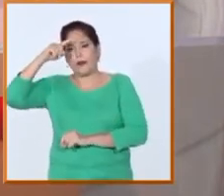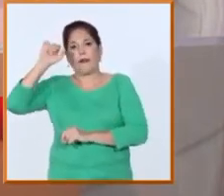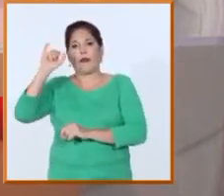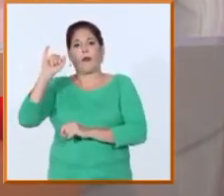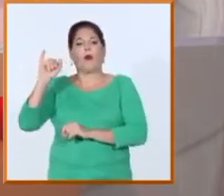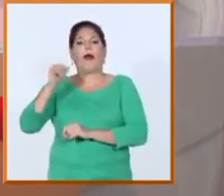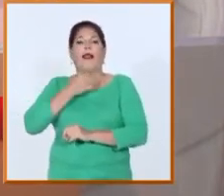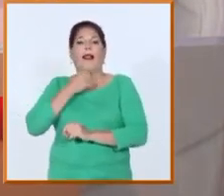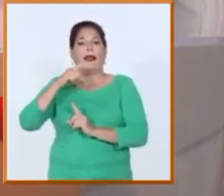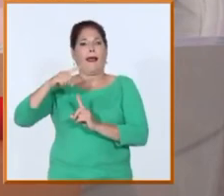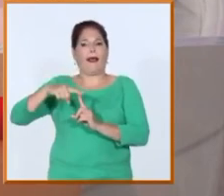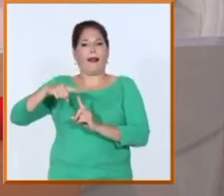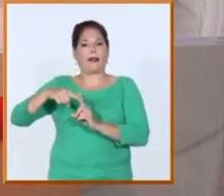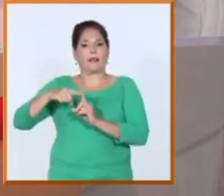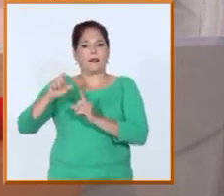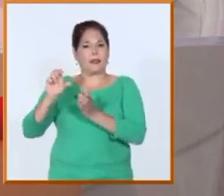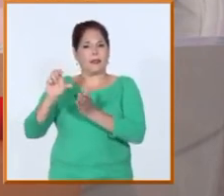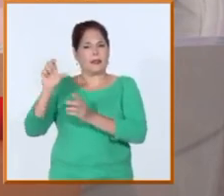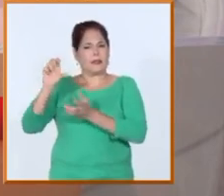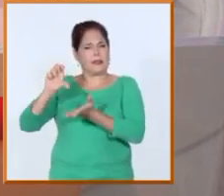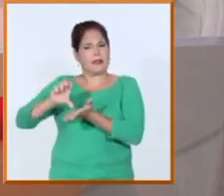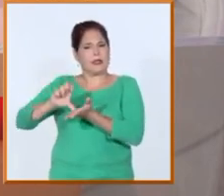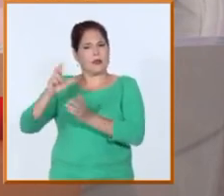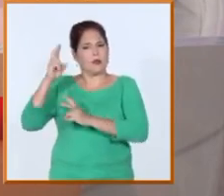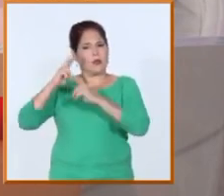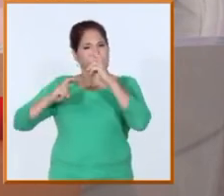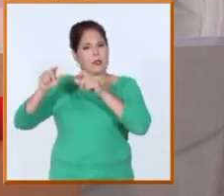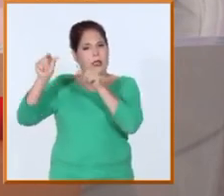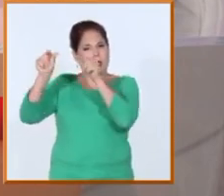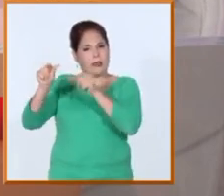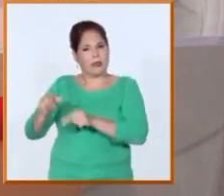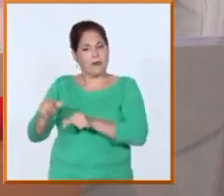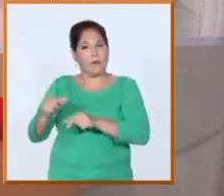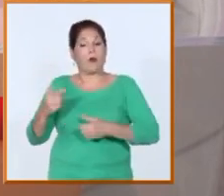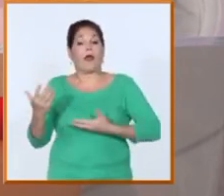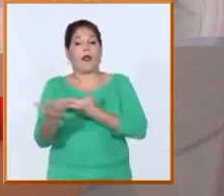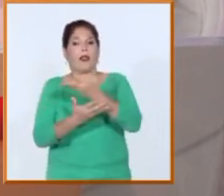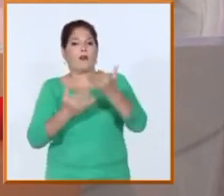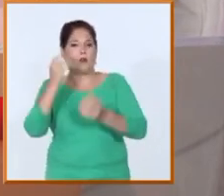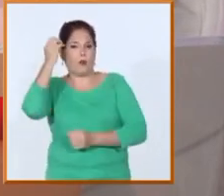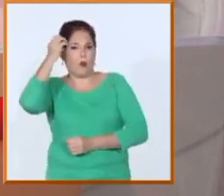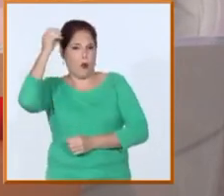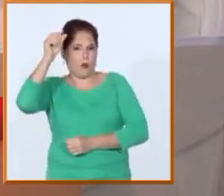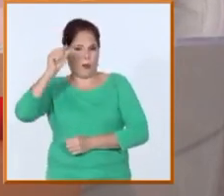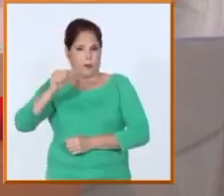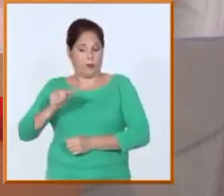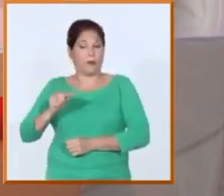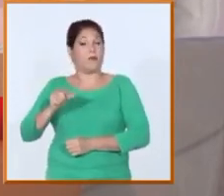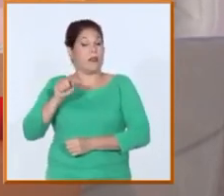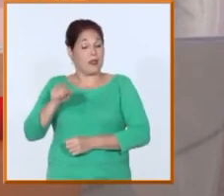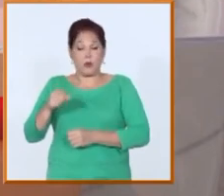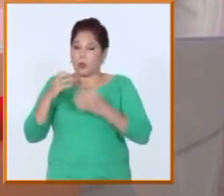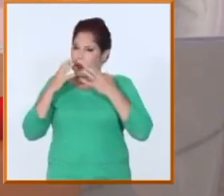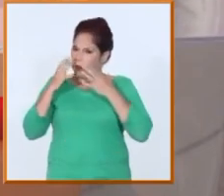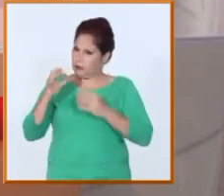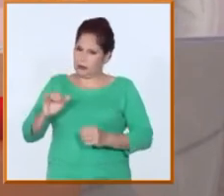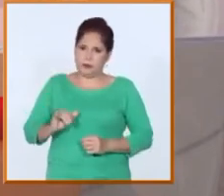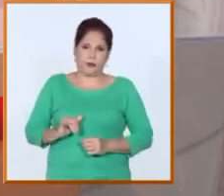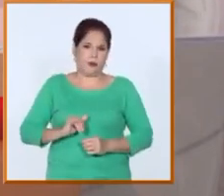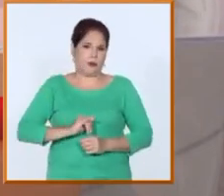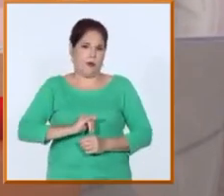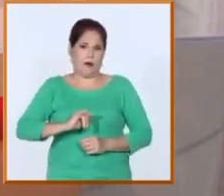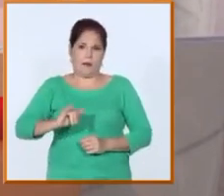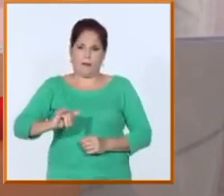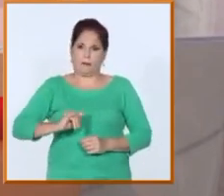nuestra, están en el centro de un sistema de gestión de gobierno basado en ciencia y innovación, lo cual para nosotros constituye un reto también. Y eso,